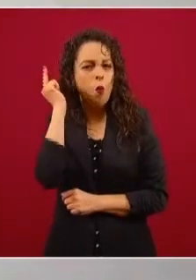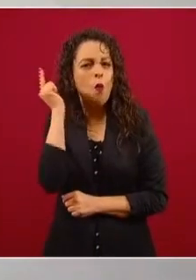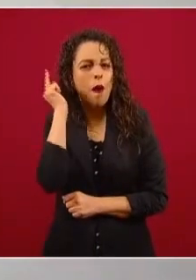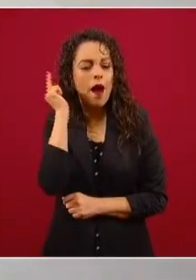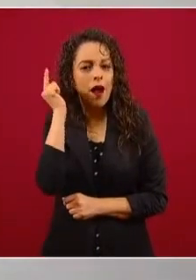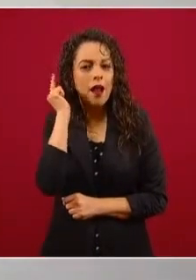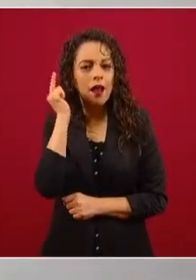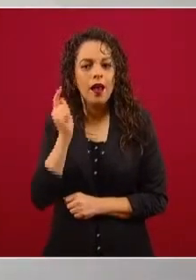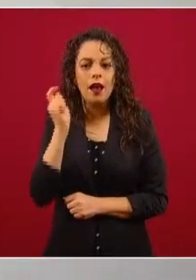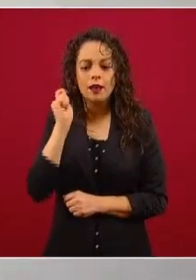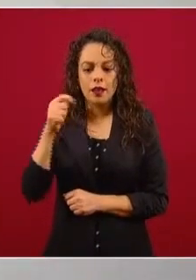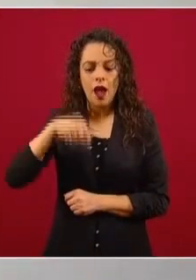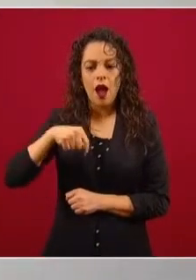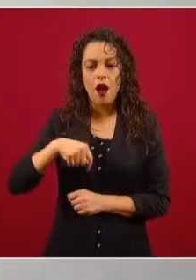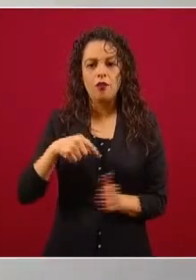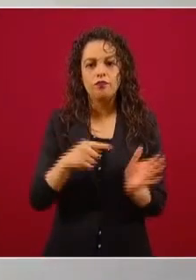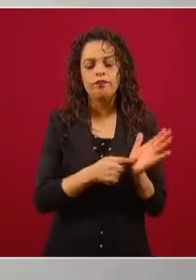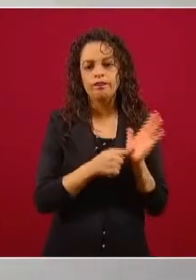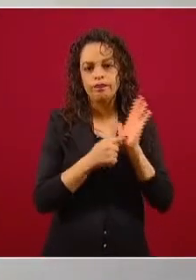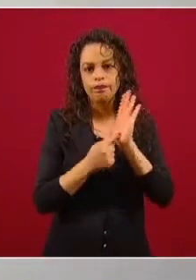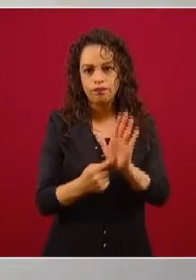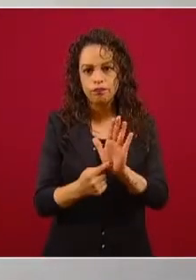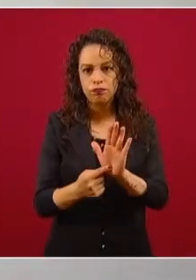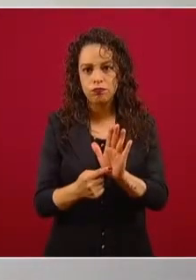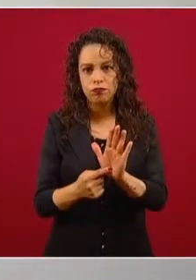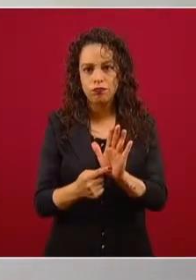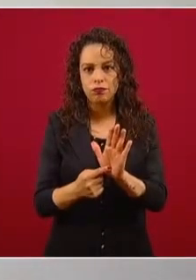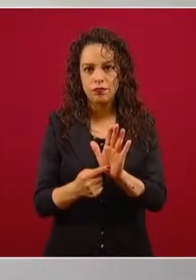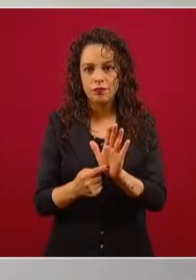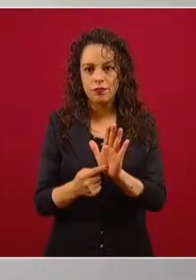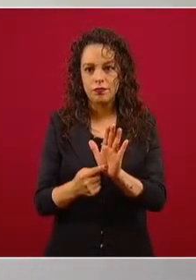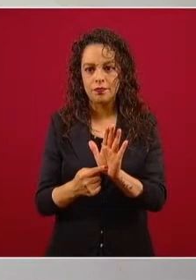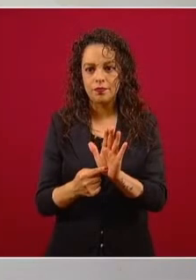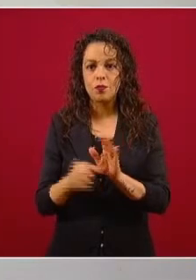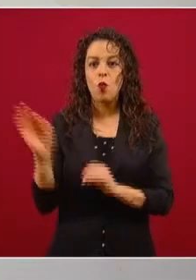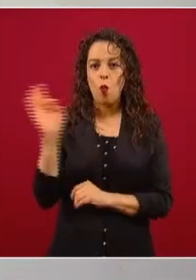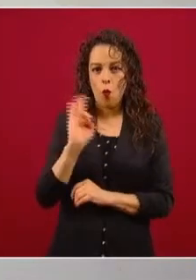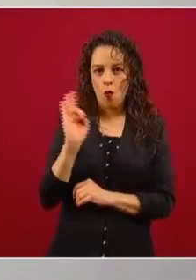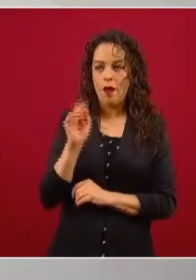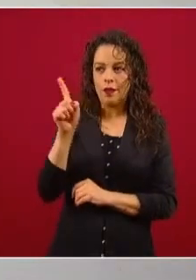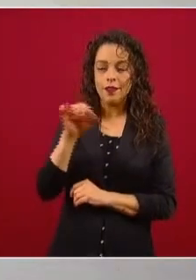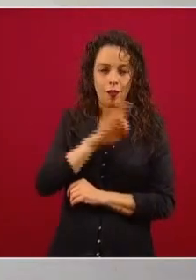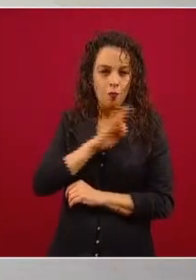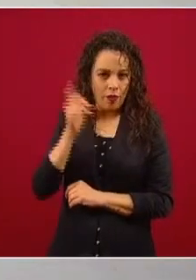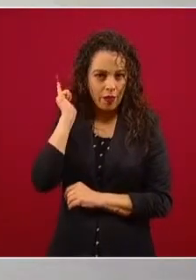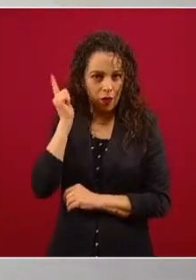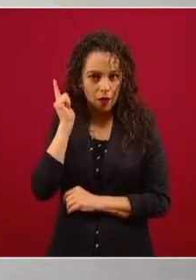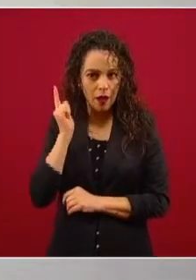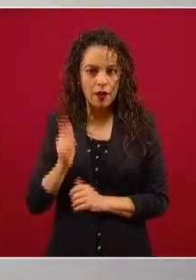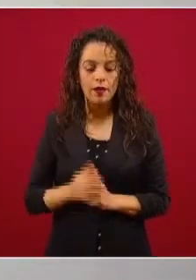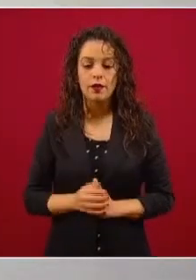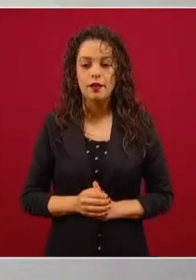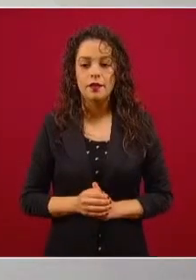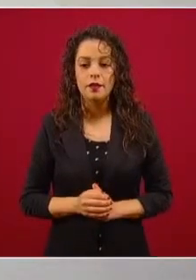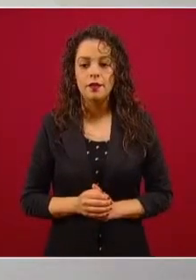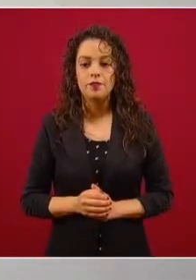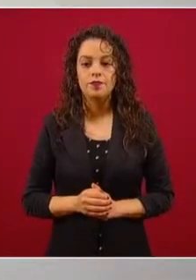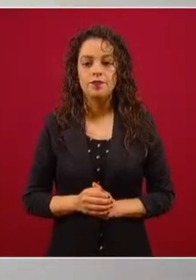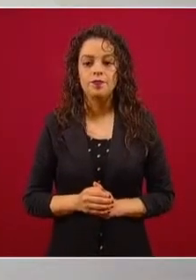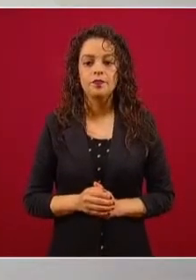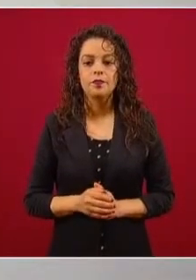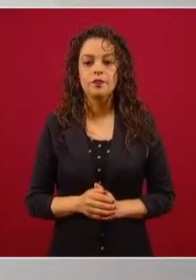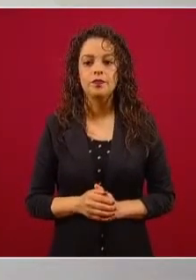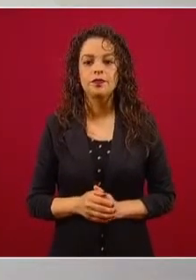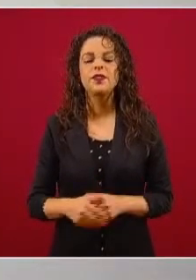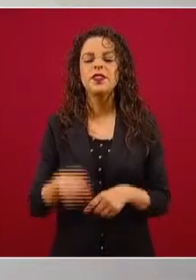si pueden hacerlo, en aras de la transparencia, ¿quiénes son